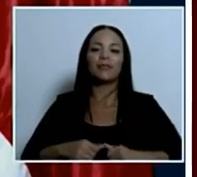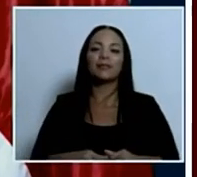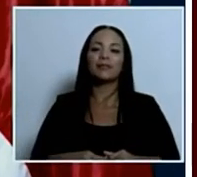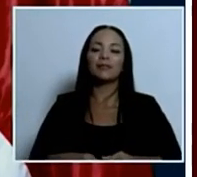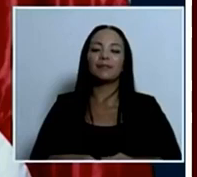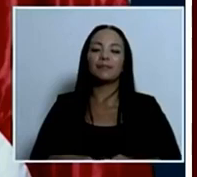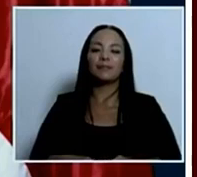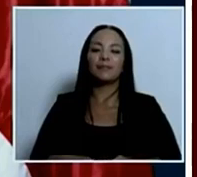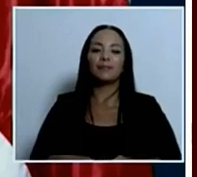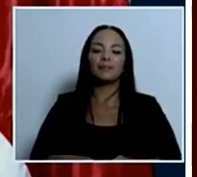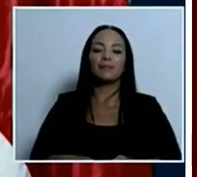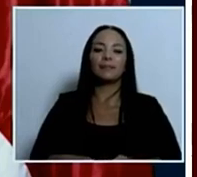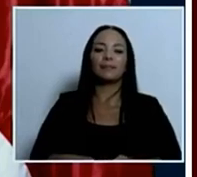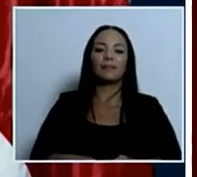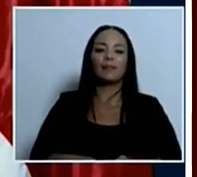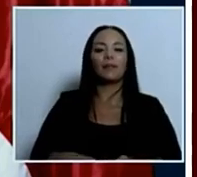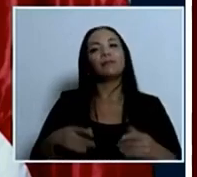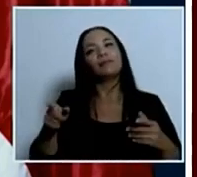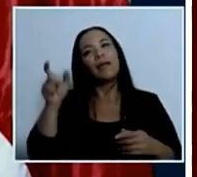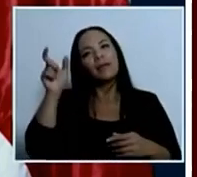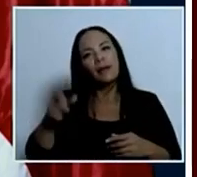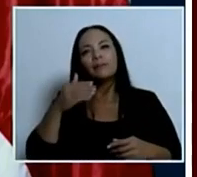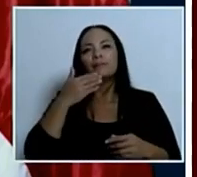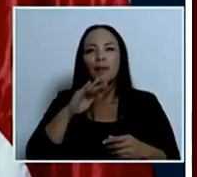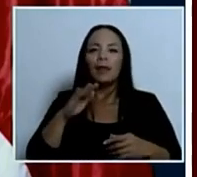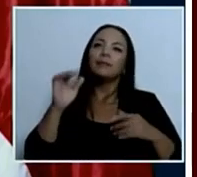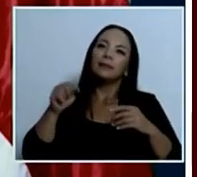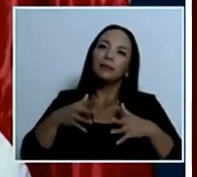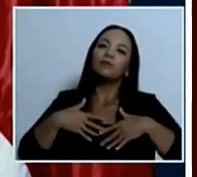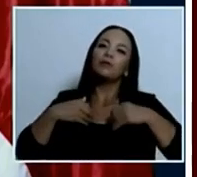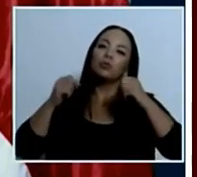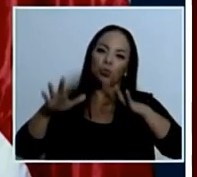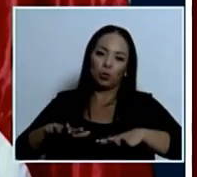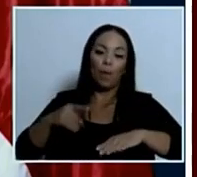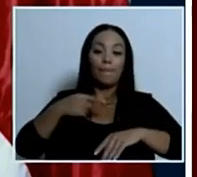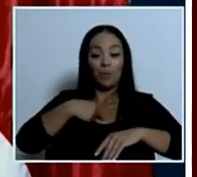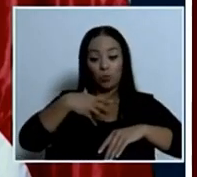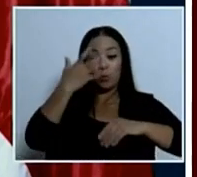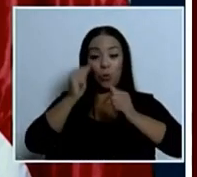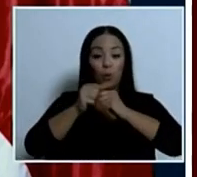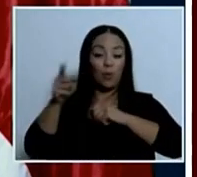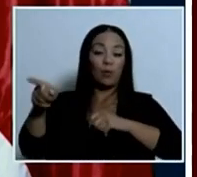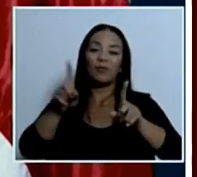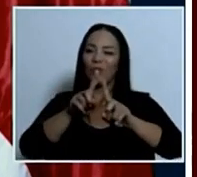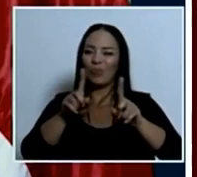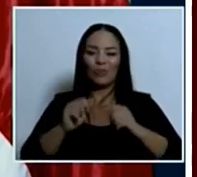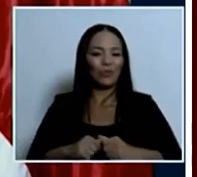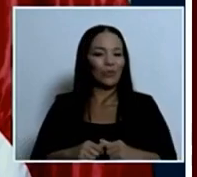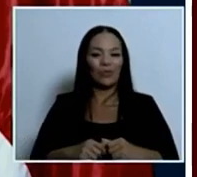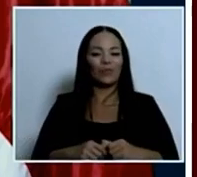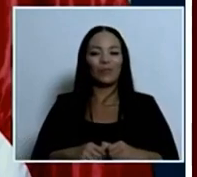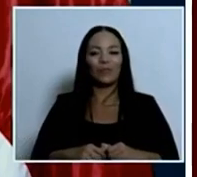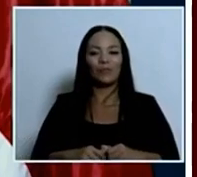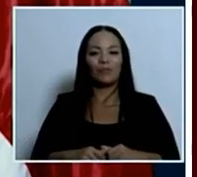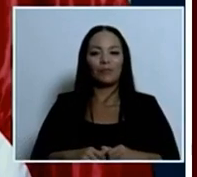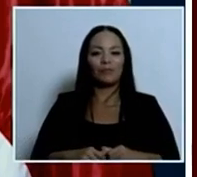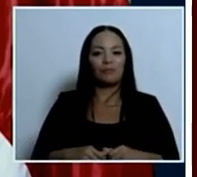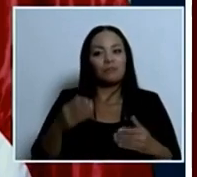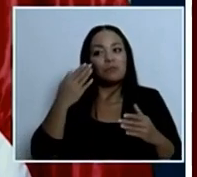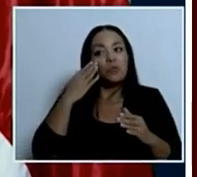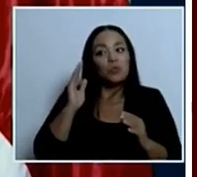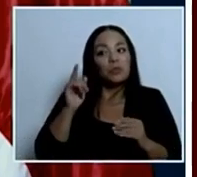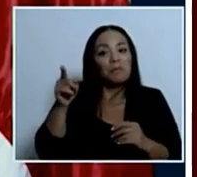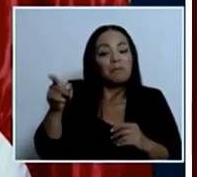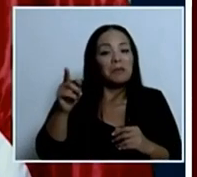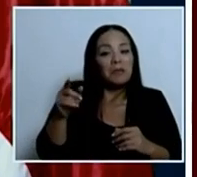ella si estuvo mal renunció yo no estoy bravo con ella si ella tuviera interés he oído en sus